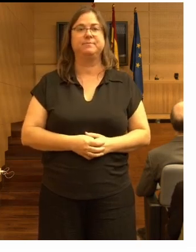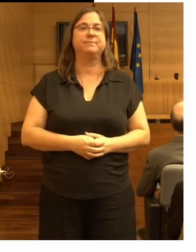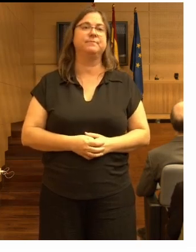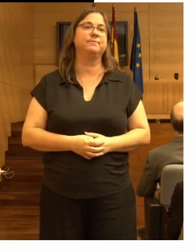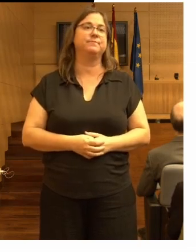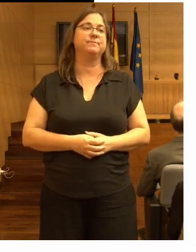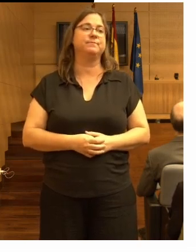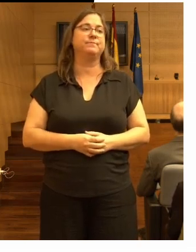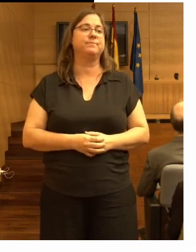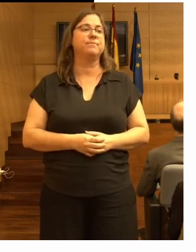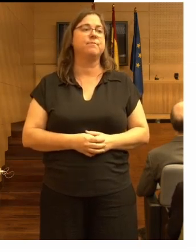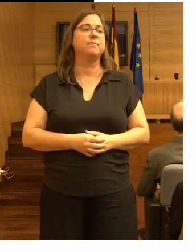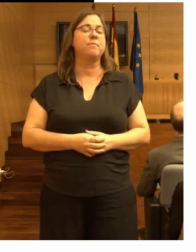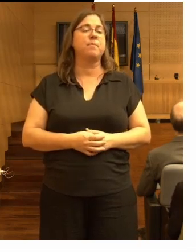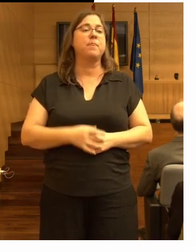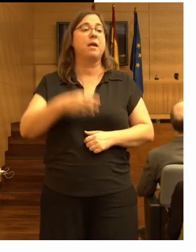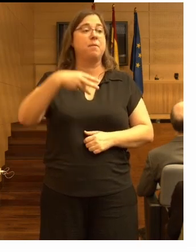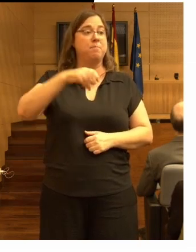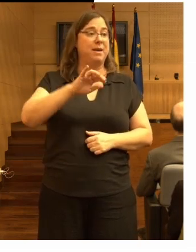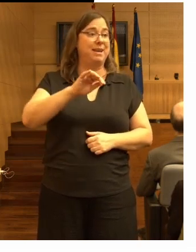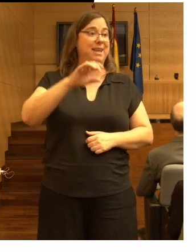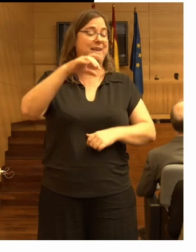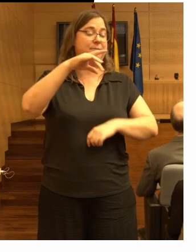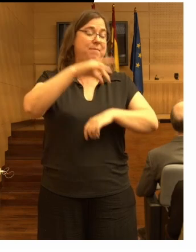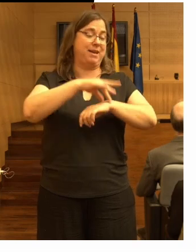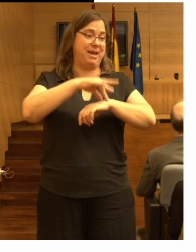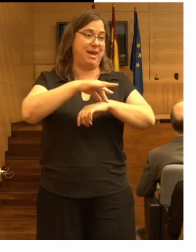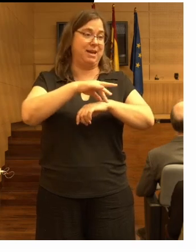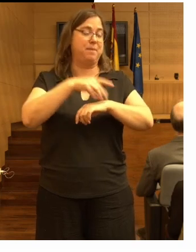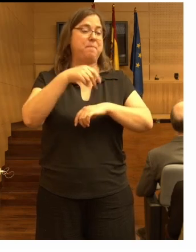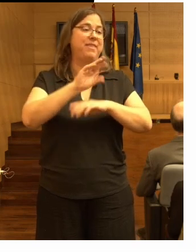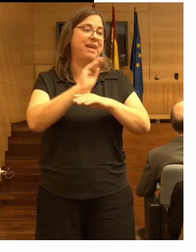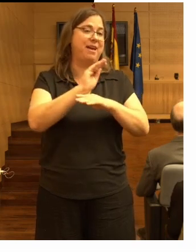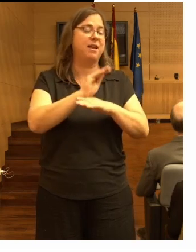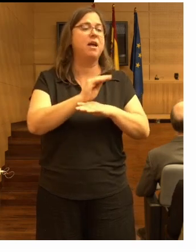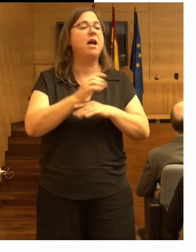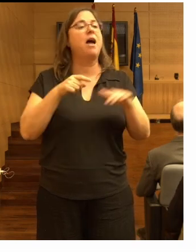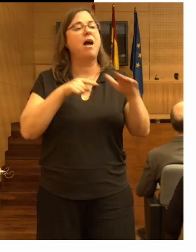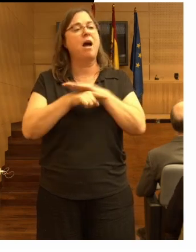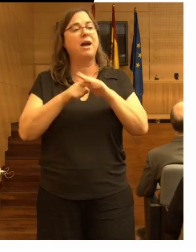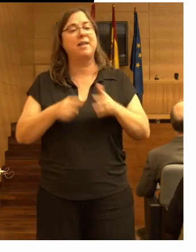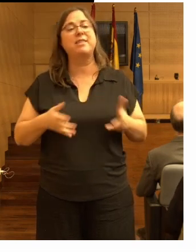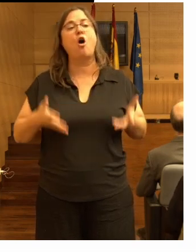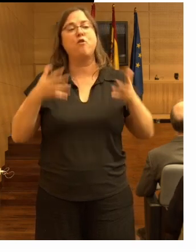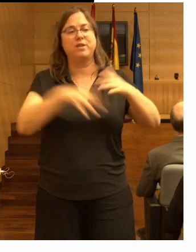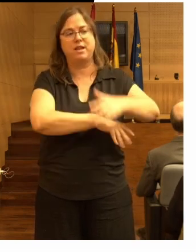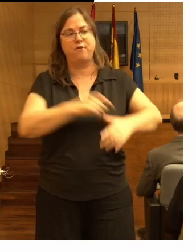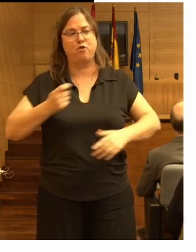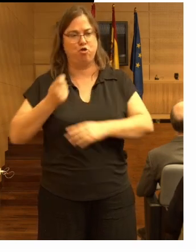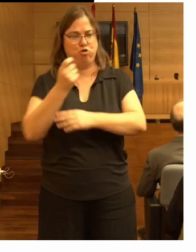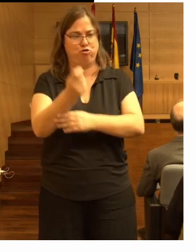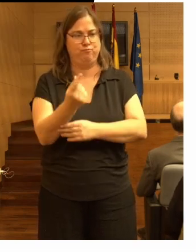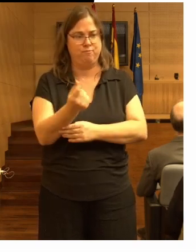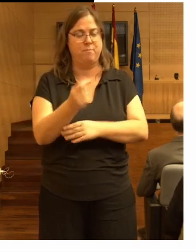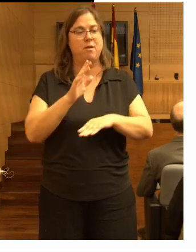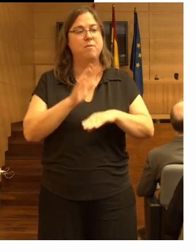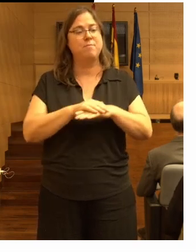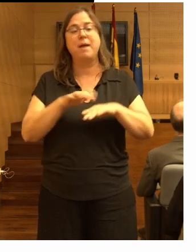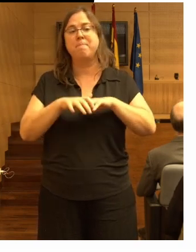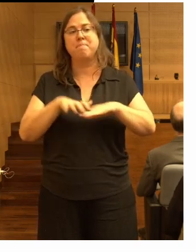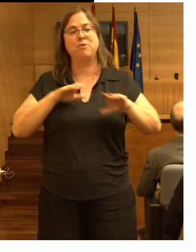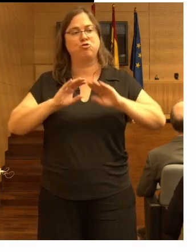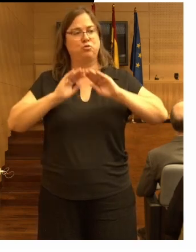medicare medicare medicare medicare medicare es la agencia que ofrece los fondos para la mayoría